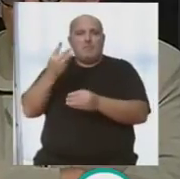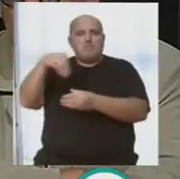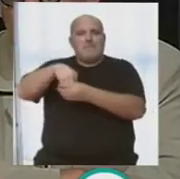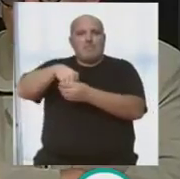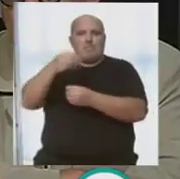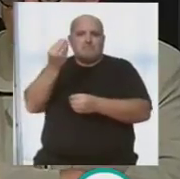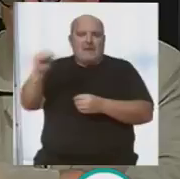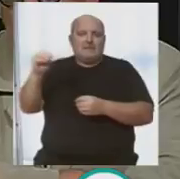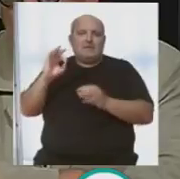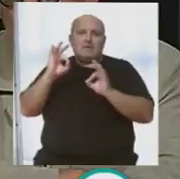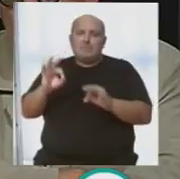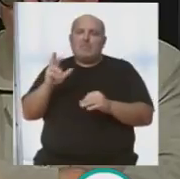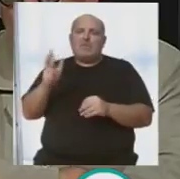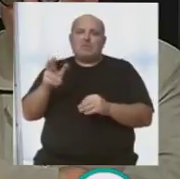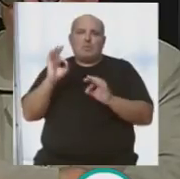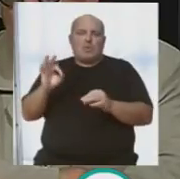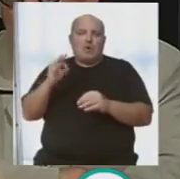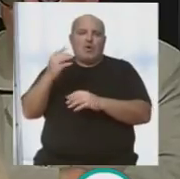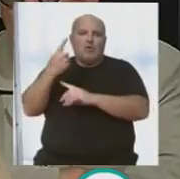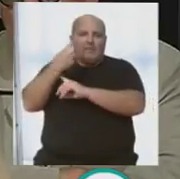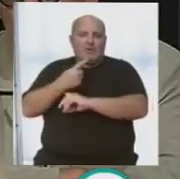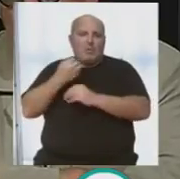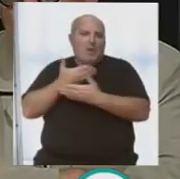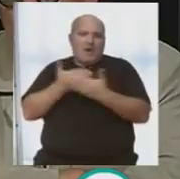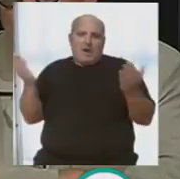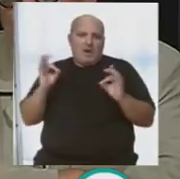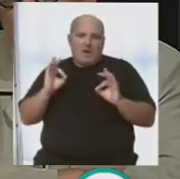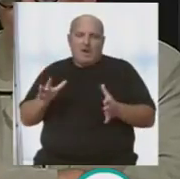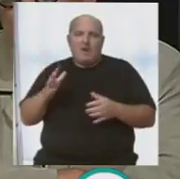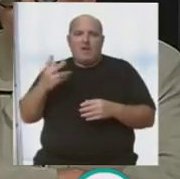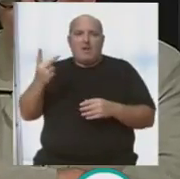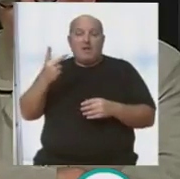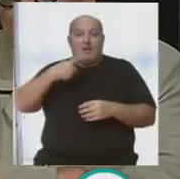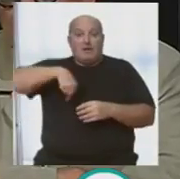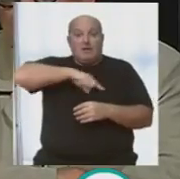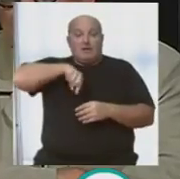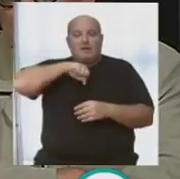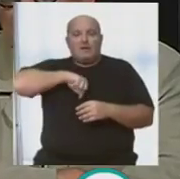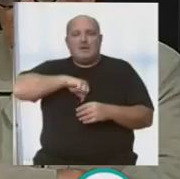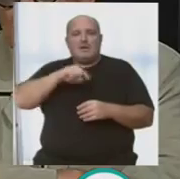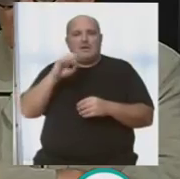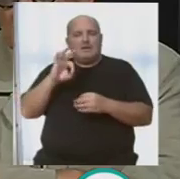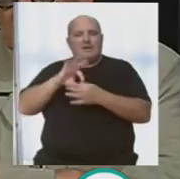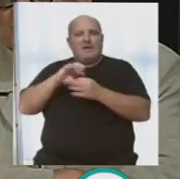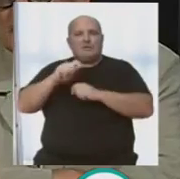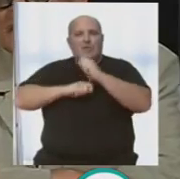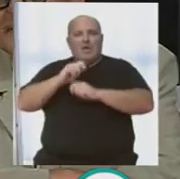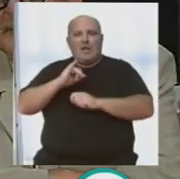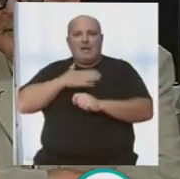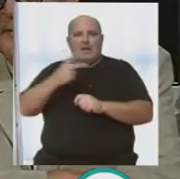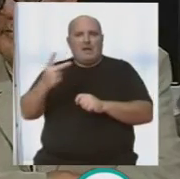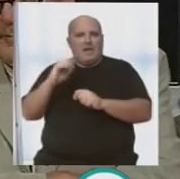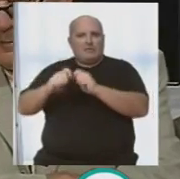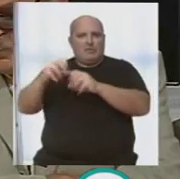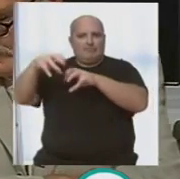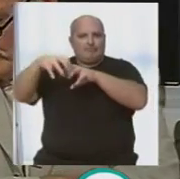miembro más, con los mismos derechos y las mismas obligaciones que tenemos todos. Cada uno de nosotros tiene nuestra propia asociación. Porque